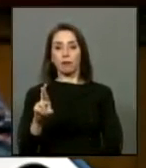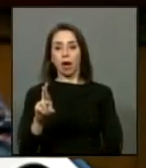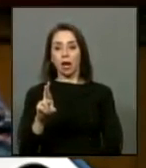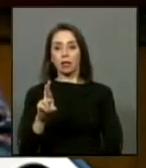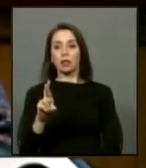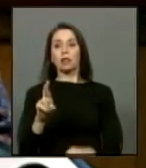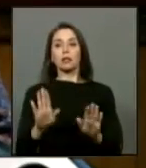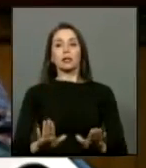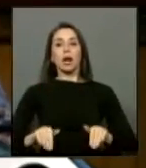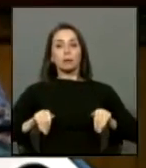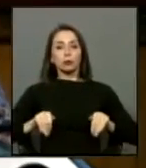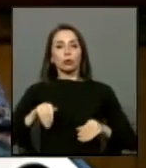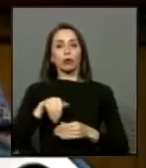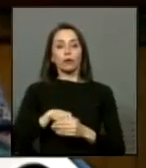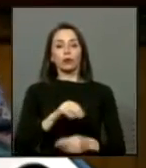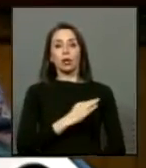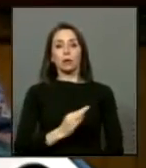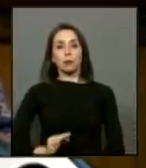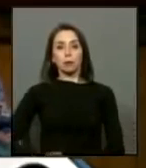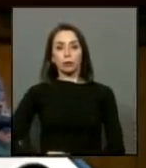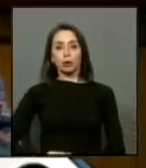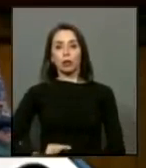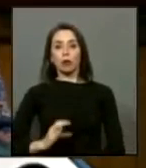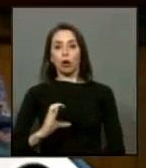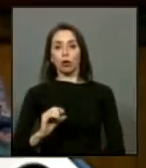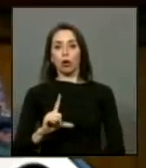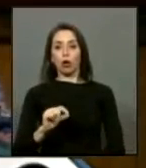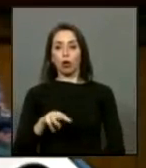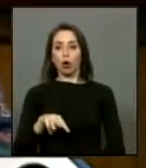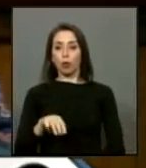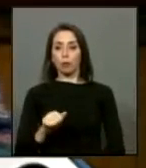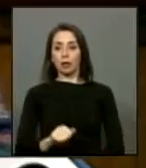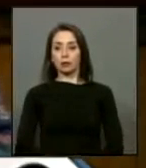que se abstuvo el diputado señor Juan Antonio Coloma.